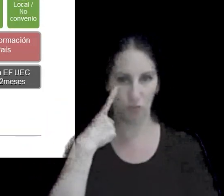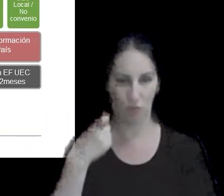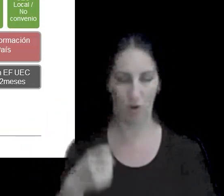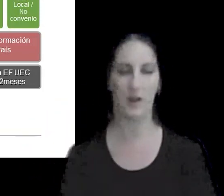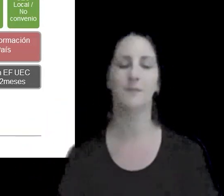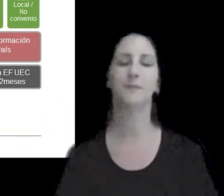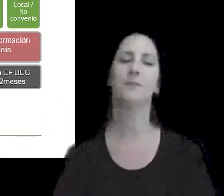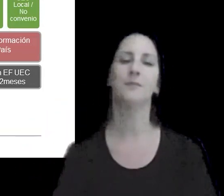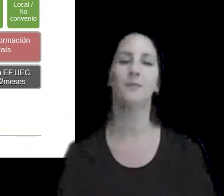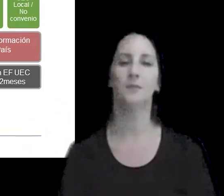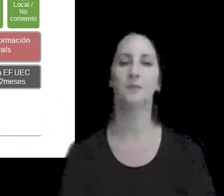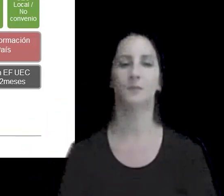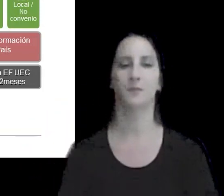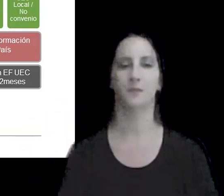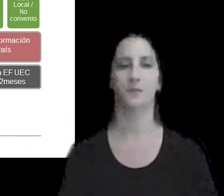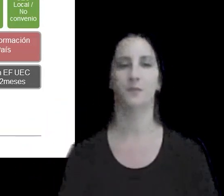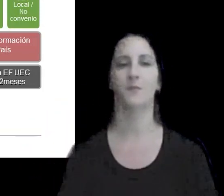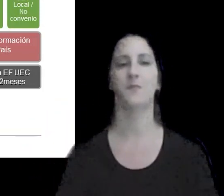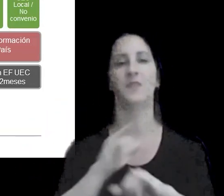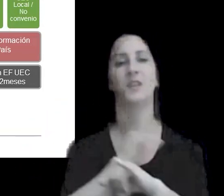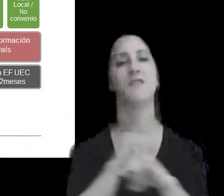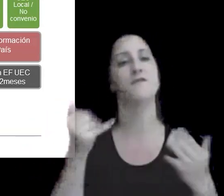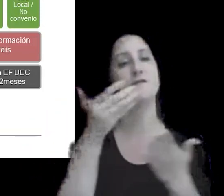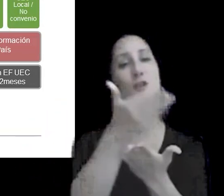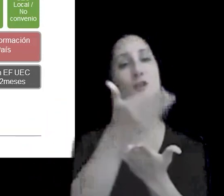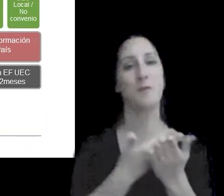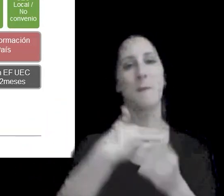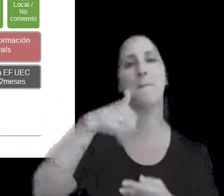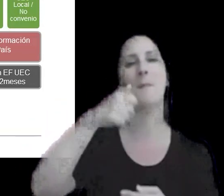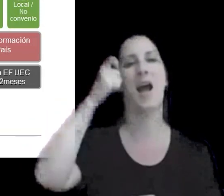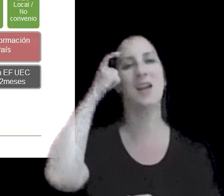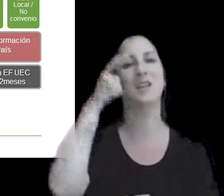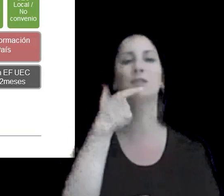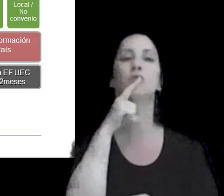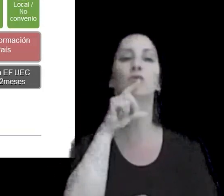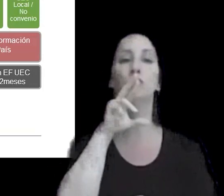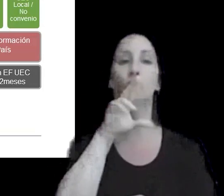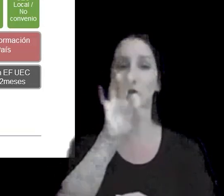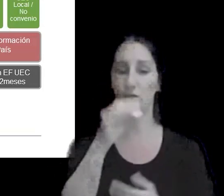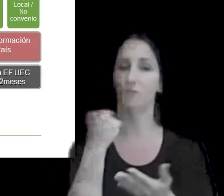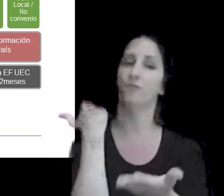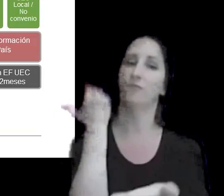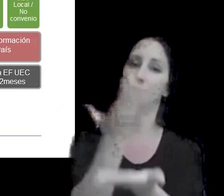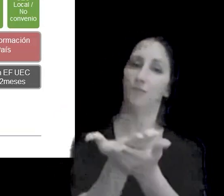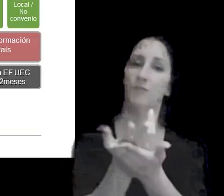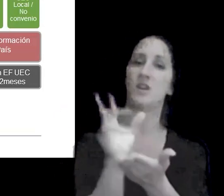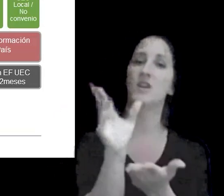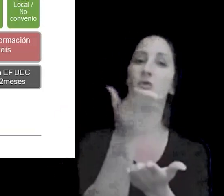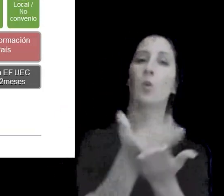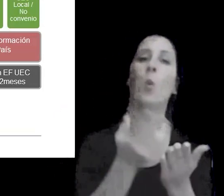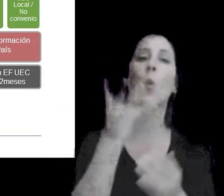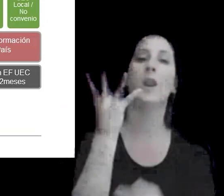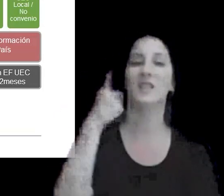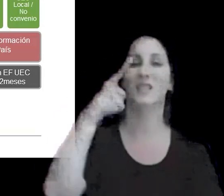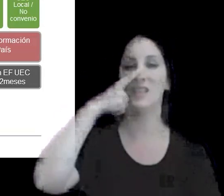el informe maestro está receptado en la resolución 4717